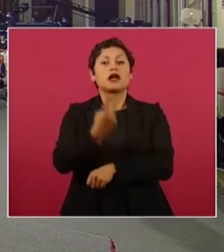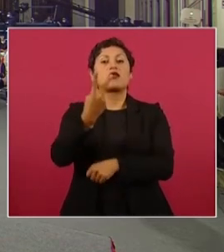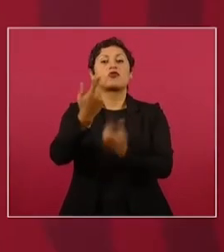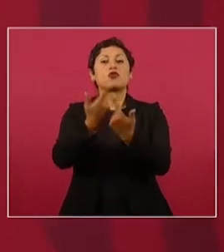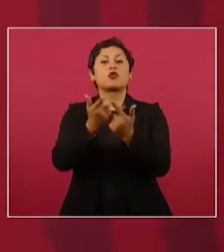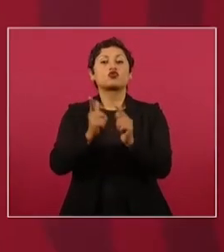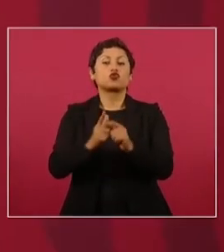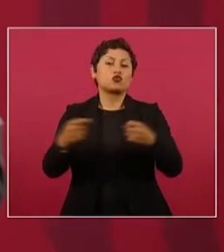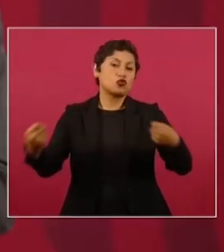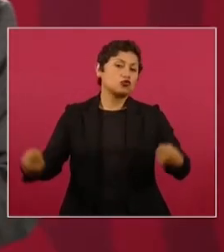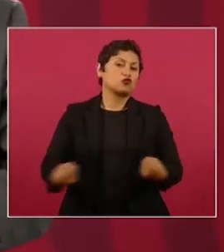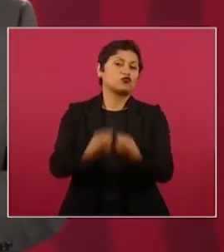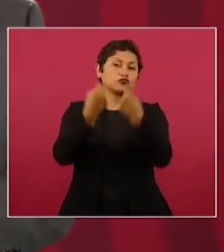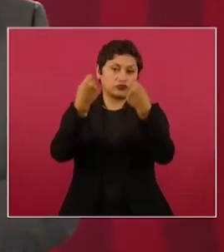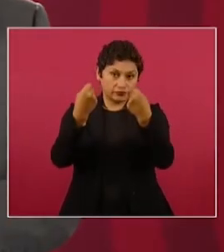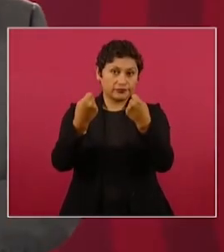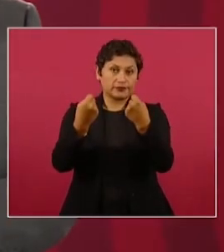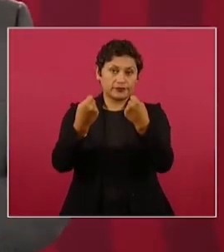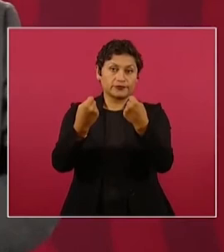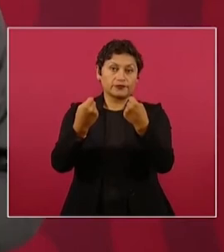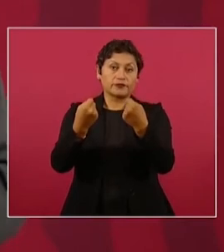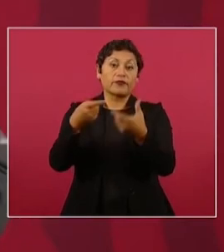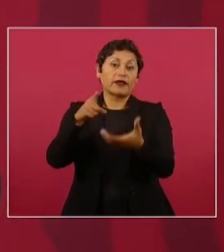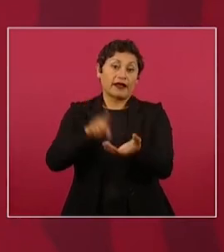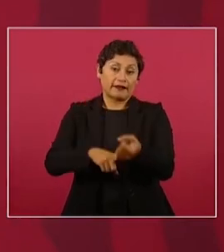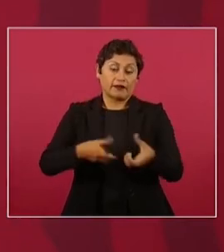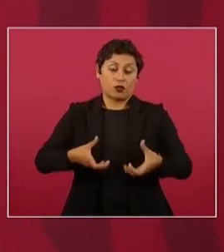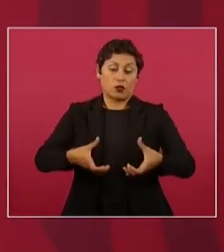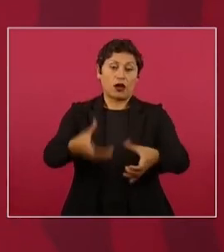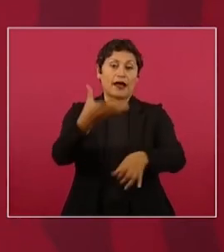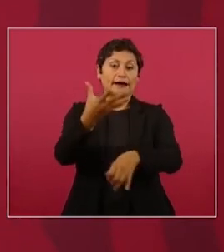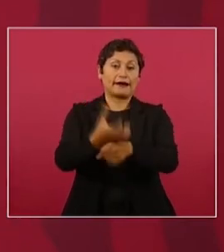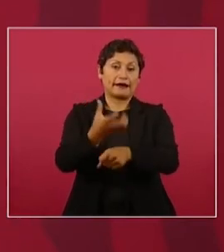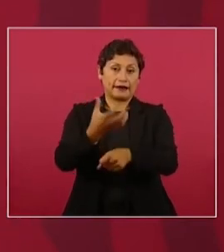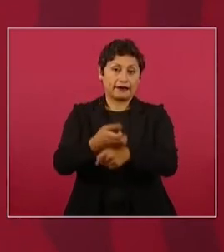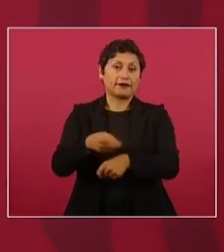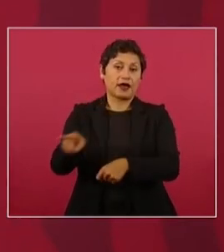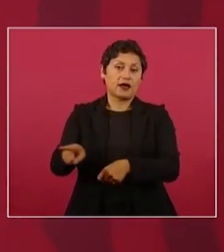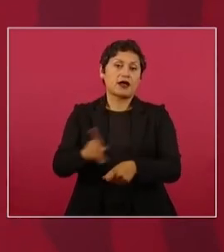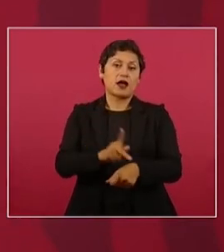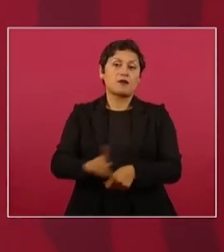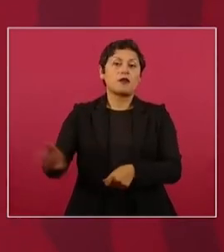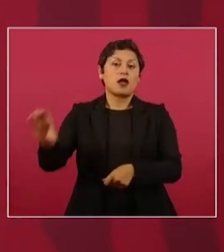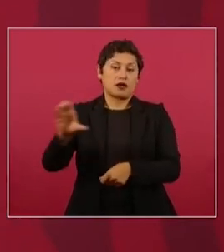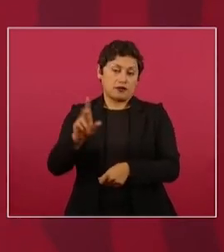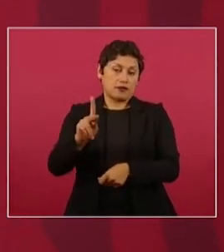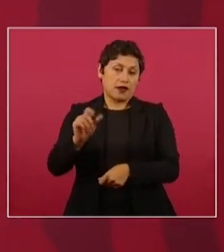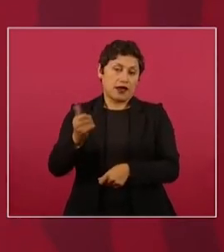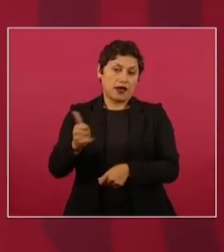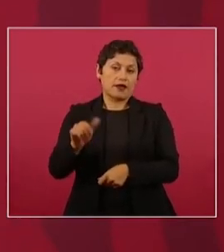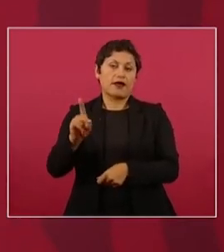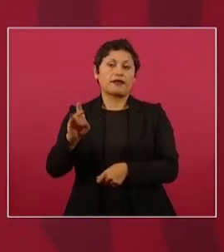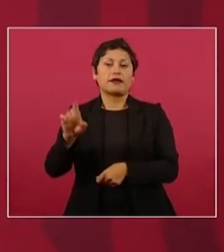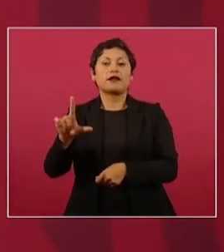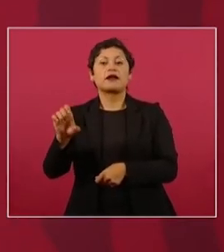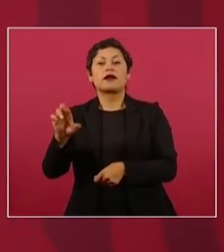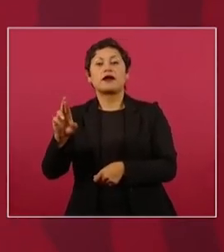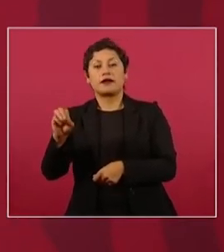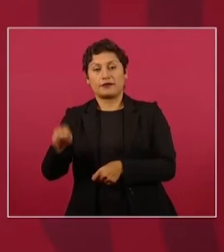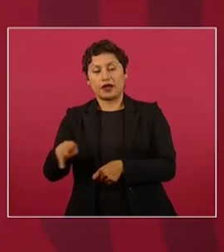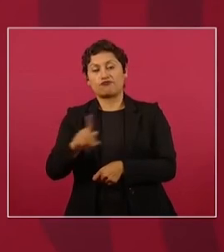enfrentamiento de dos grupos en la quinta avenida en Playa del Carmen. Afortunadamente no